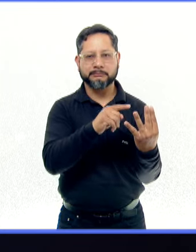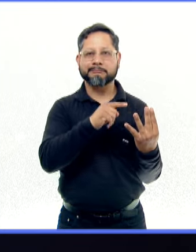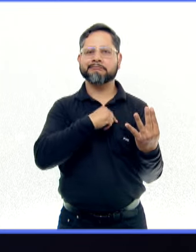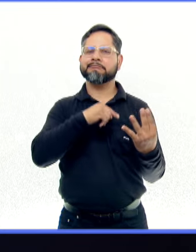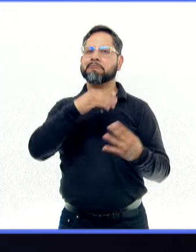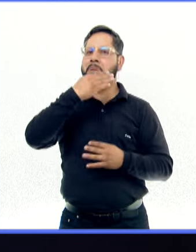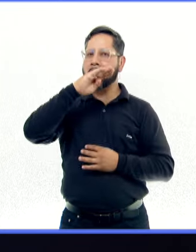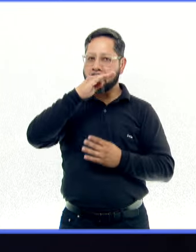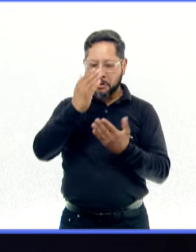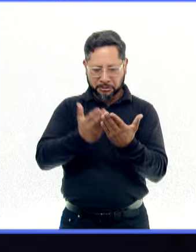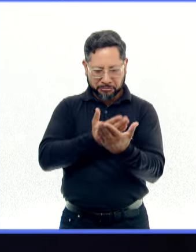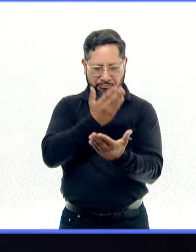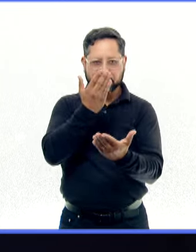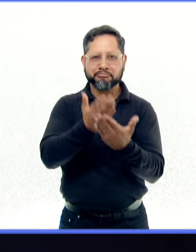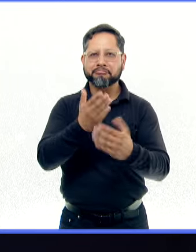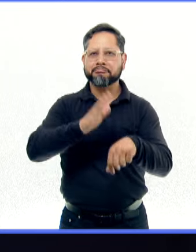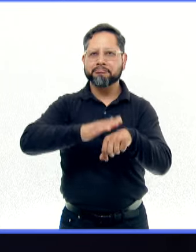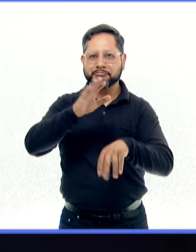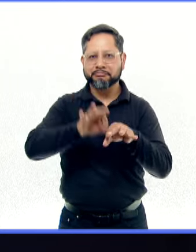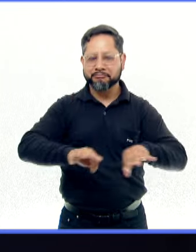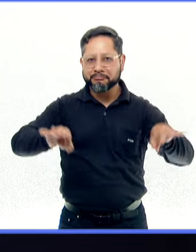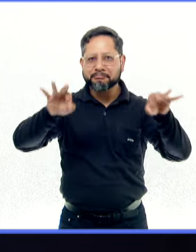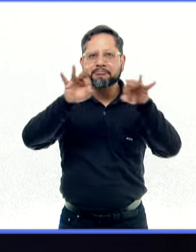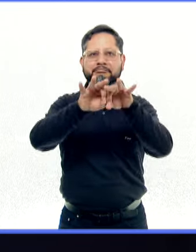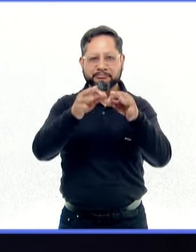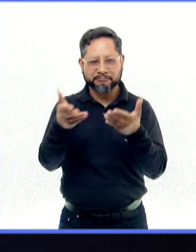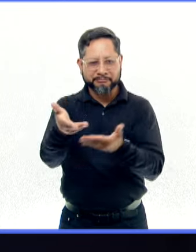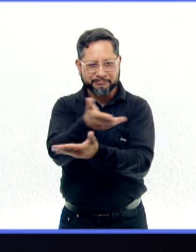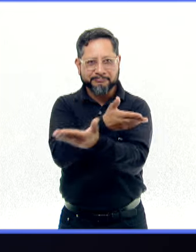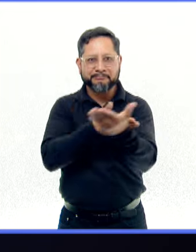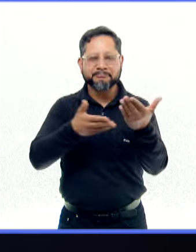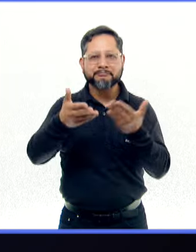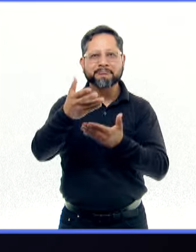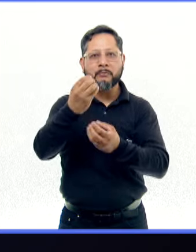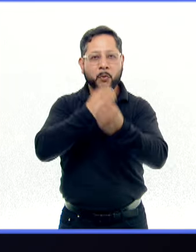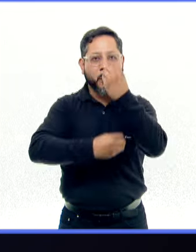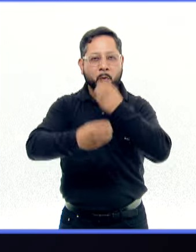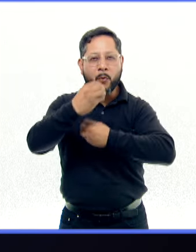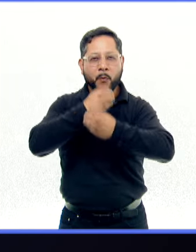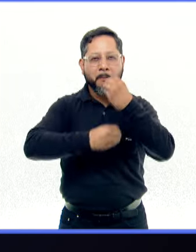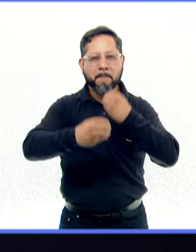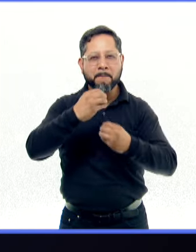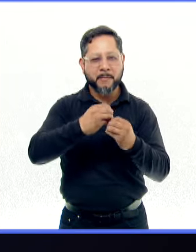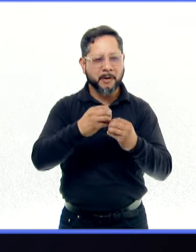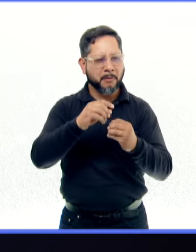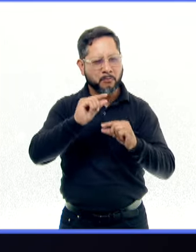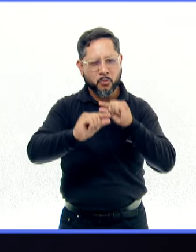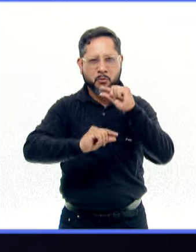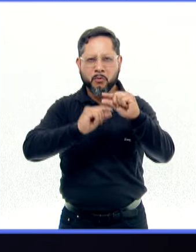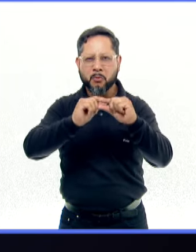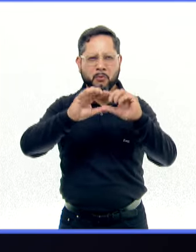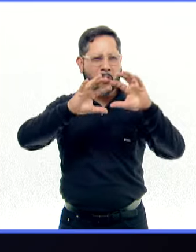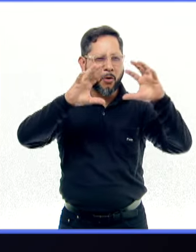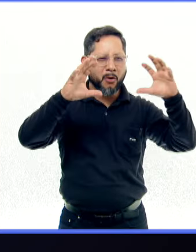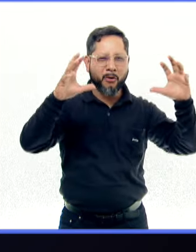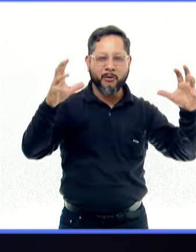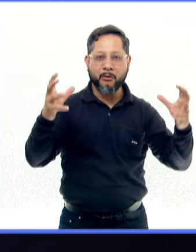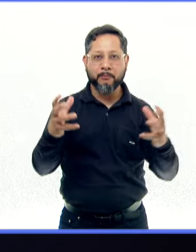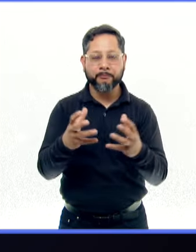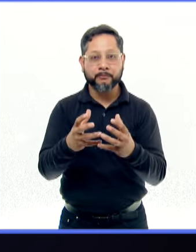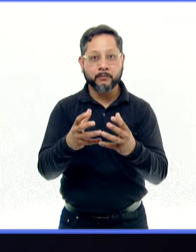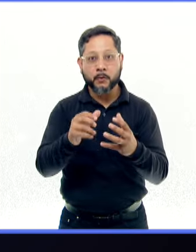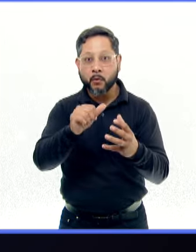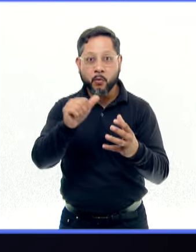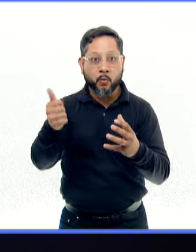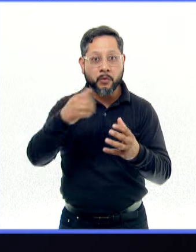más importantes de México a la gastronomía, nutrición e industria de la transformación en el mundo. ¿Pero sabían que otra